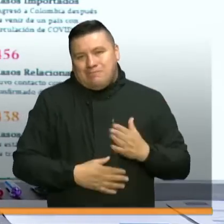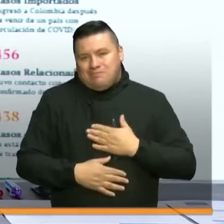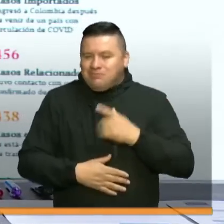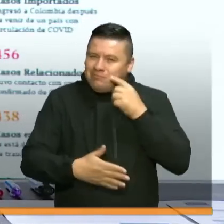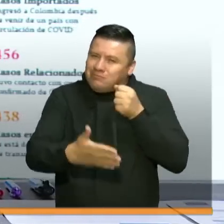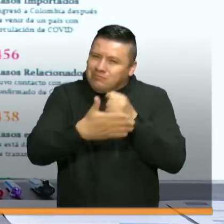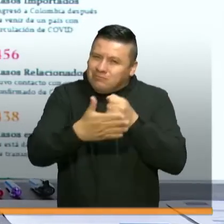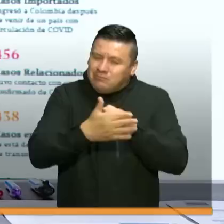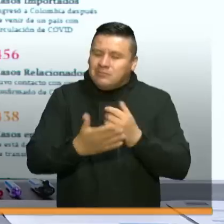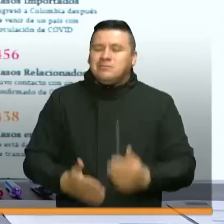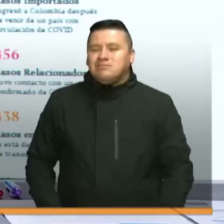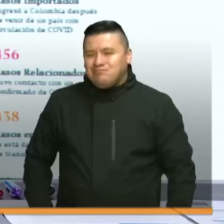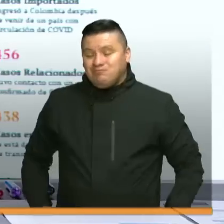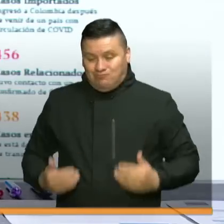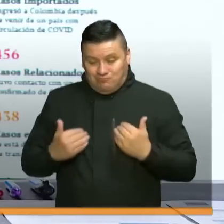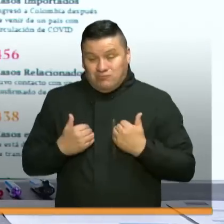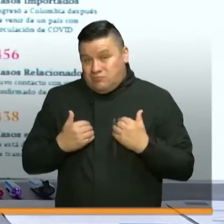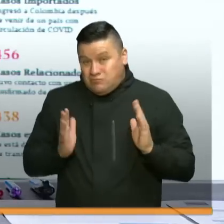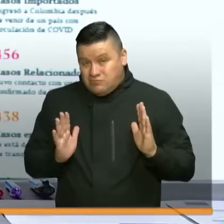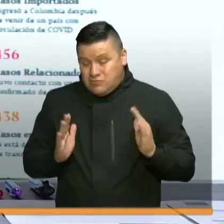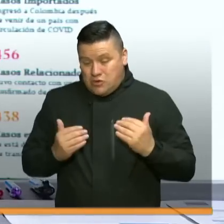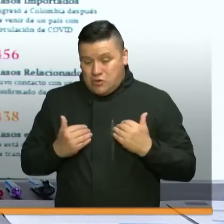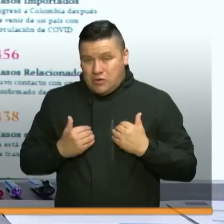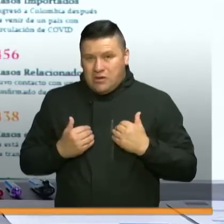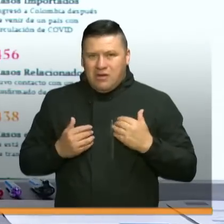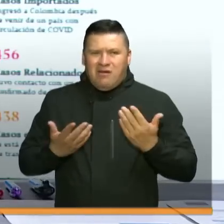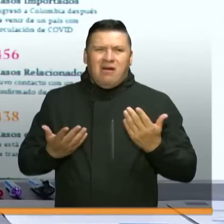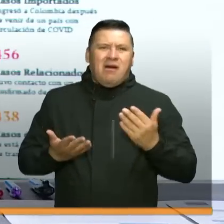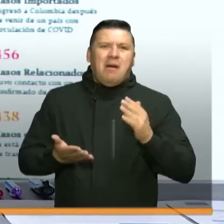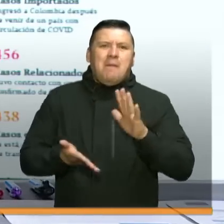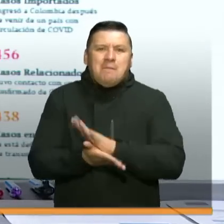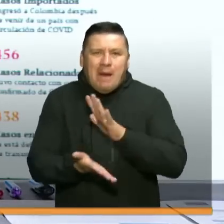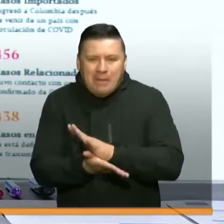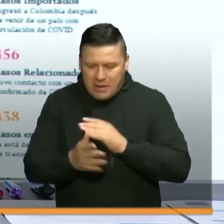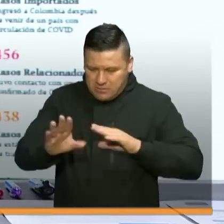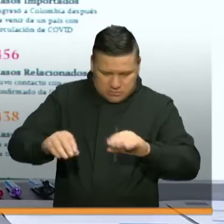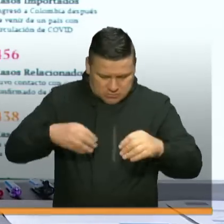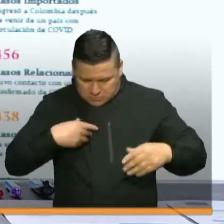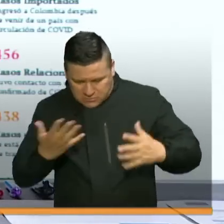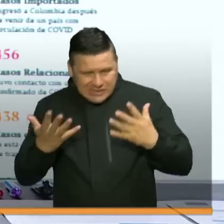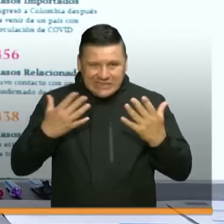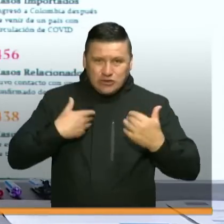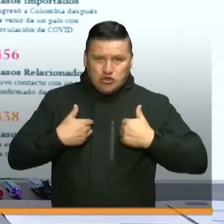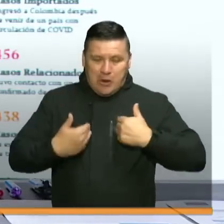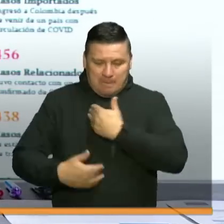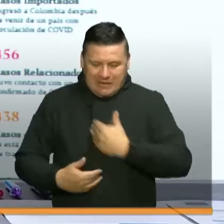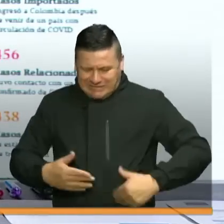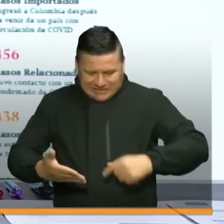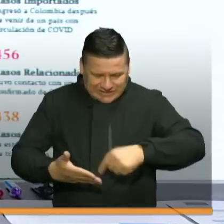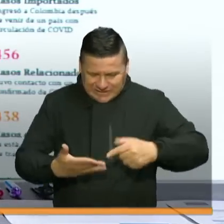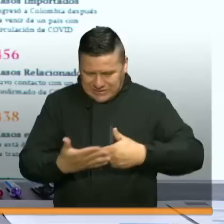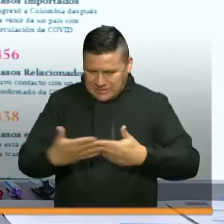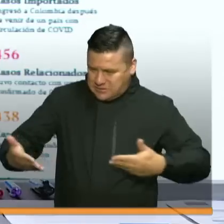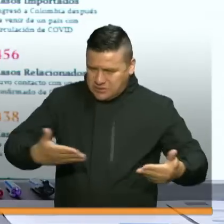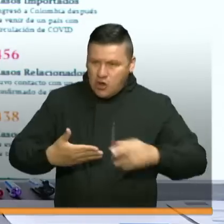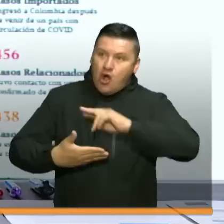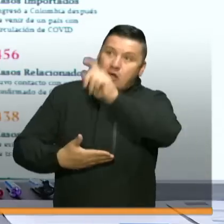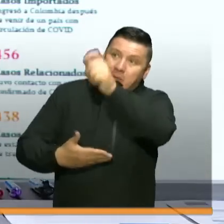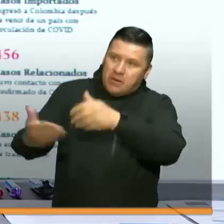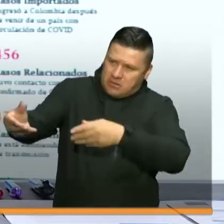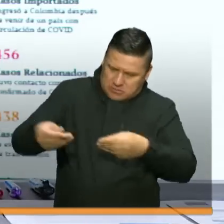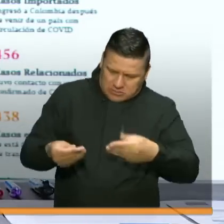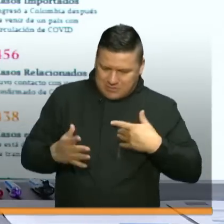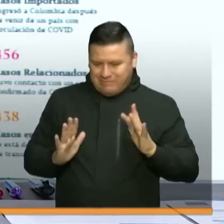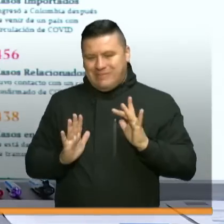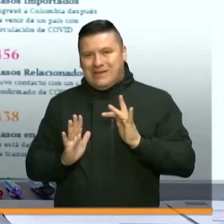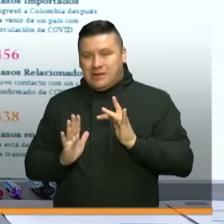trato, en la medida de lo posible, cuando estoy tomando carpetas o papeles que no han estado antes en mis manos, que vienen de otras personas,